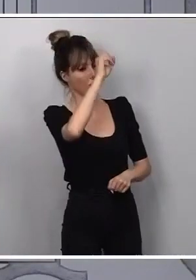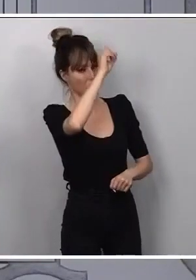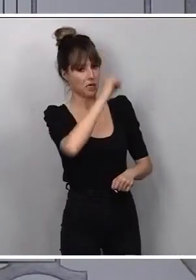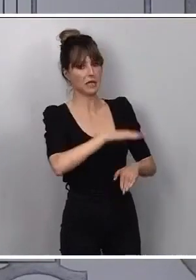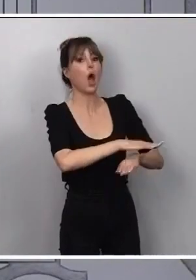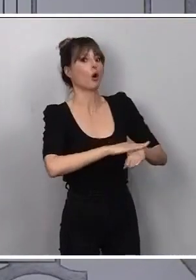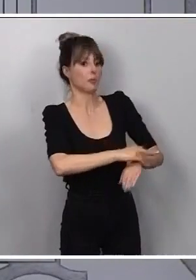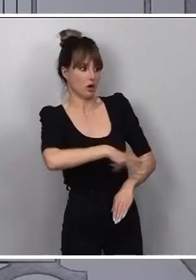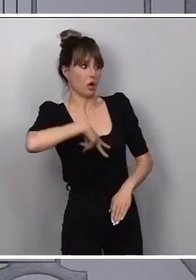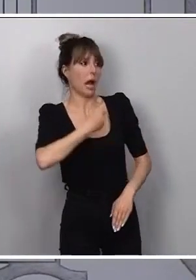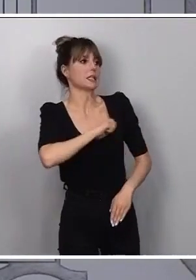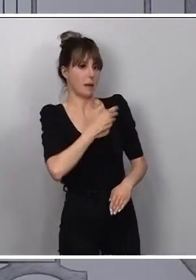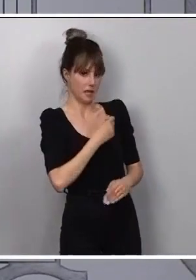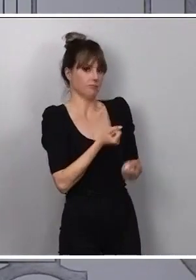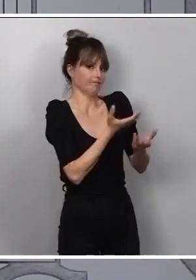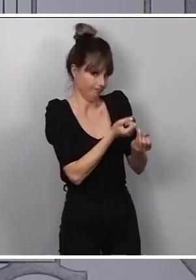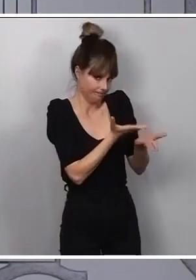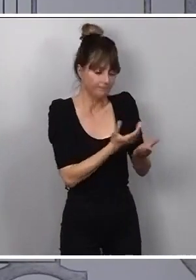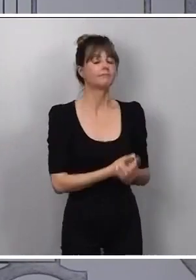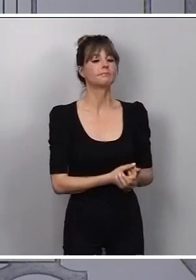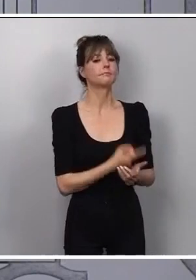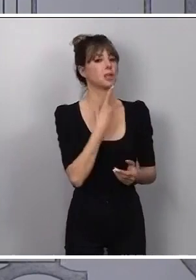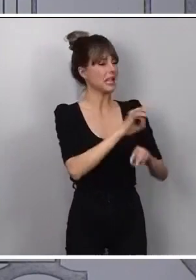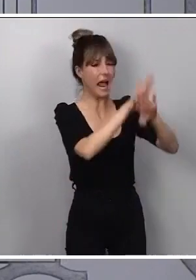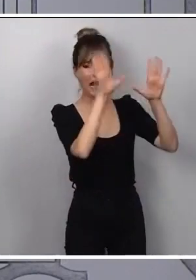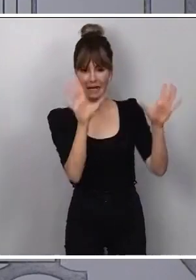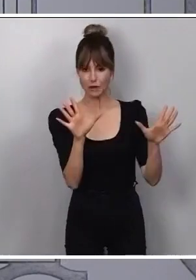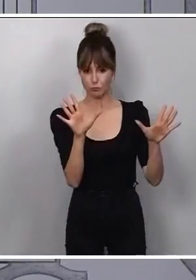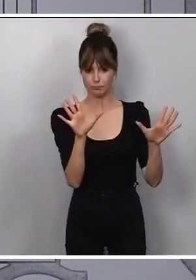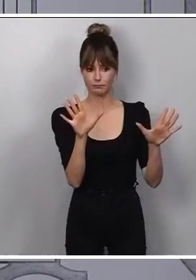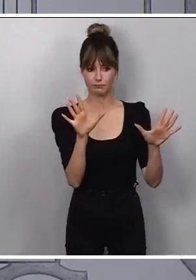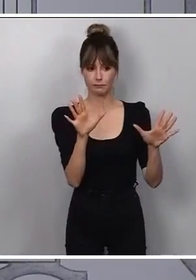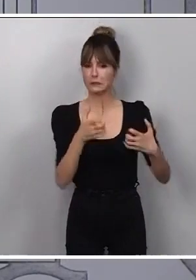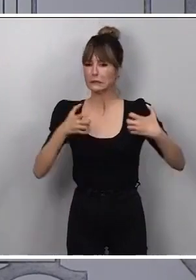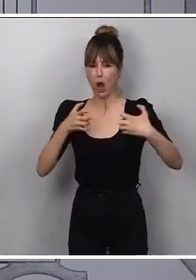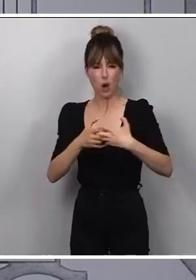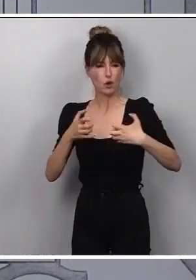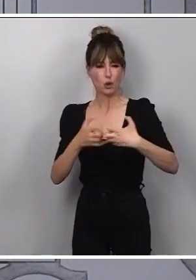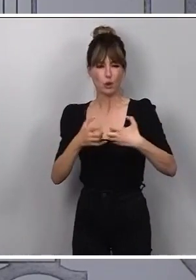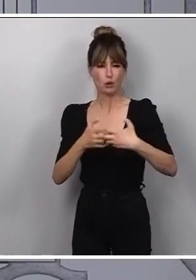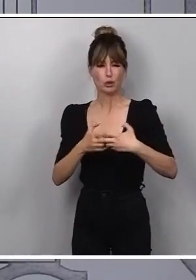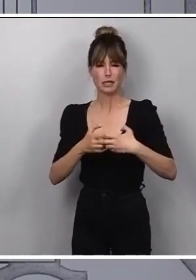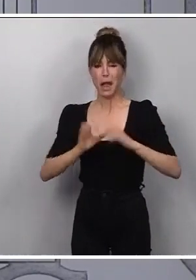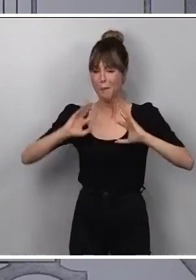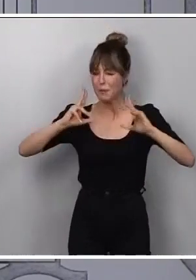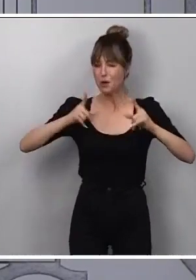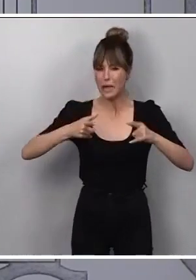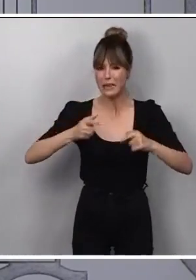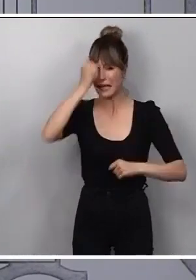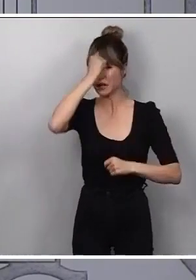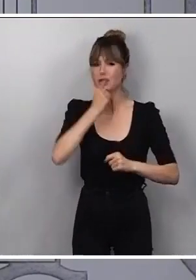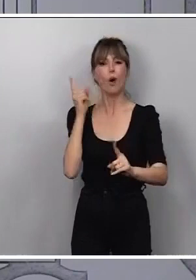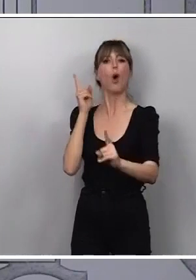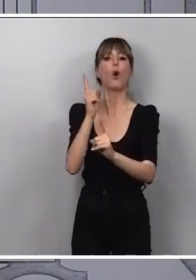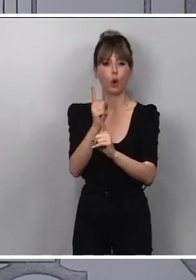del Gobierno de España y lo que le voy a decir de una manera muy clara es que frente a la lucha contra la violencia y frente al terrorismo